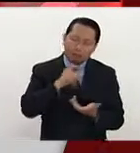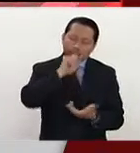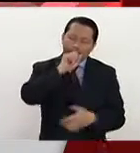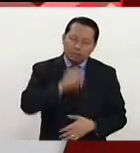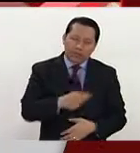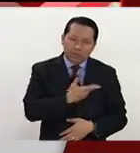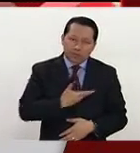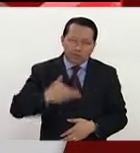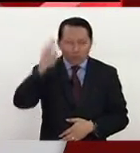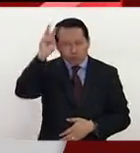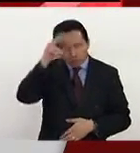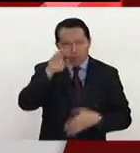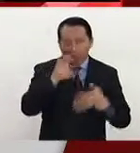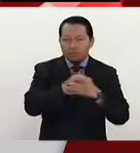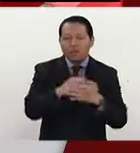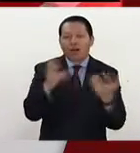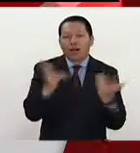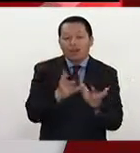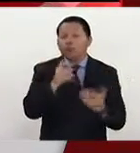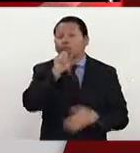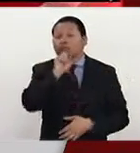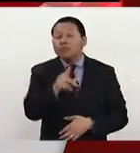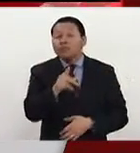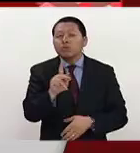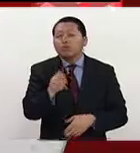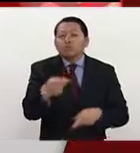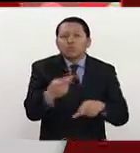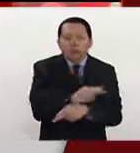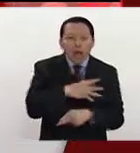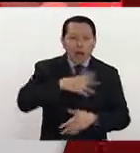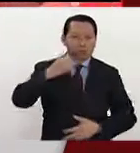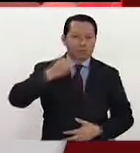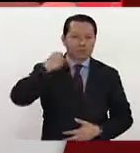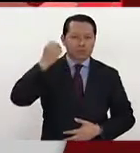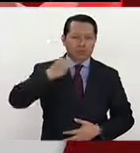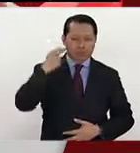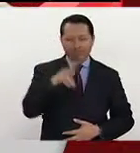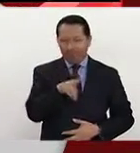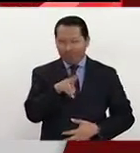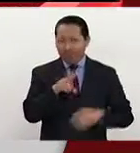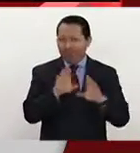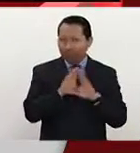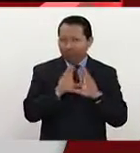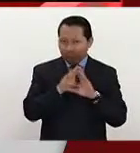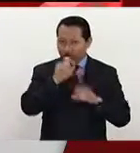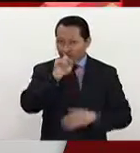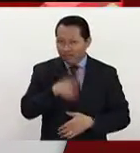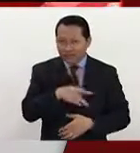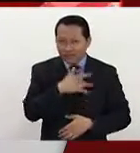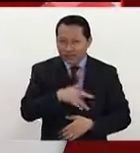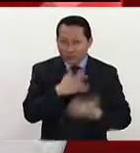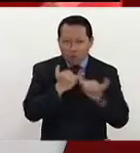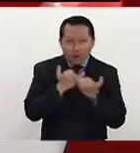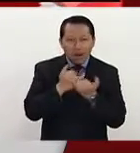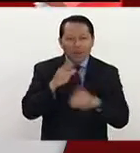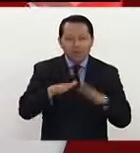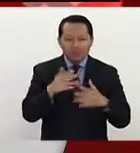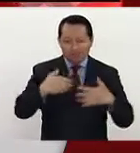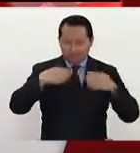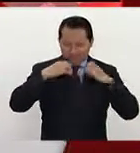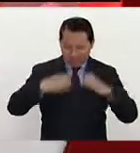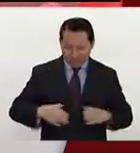el propio presidente Trump. Sin embargo, a la hora de estar dando el discurso, pues sí se nota mucho, incluso él en sus movimientos,